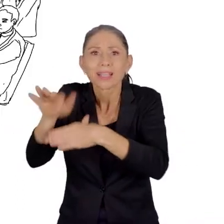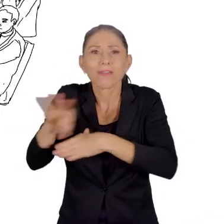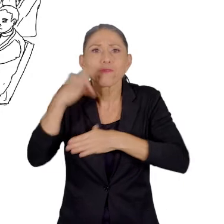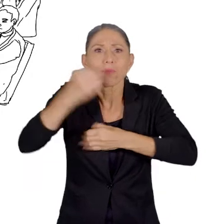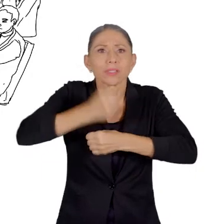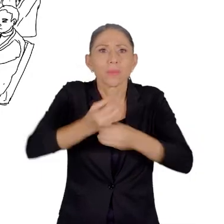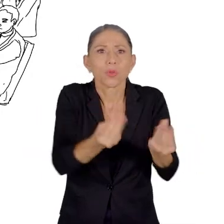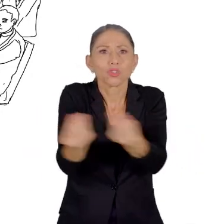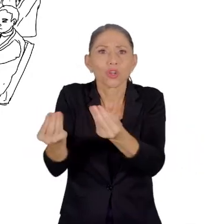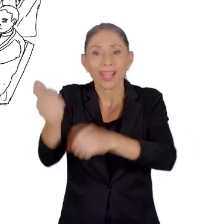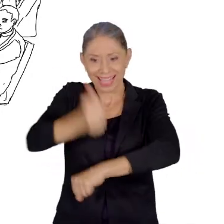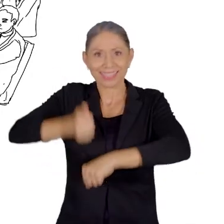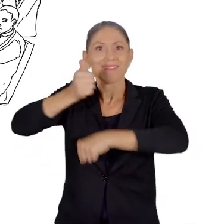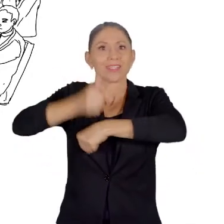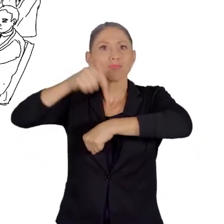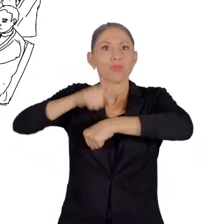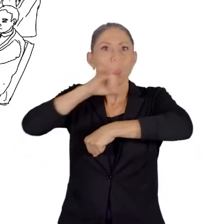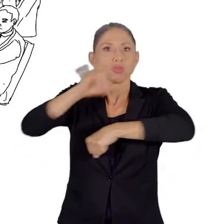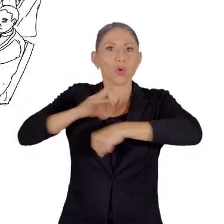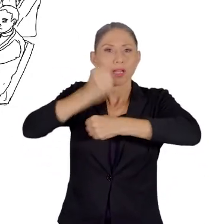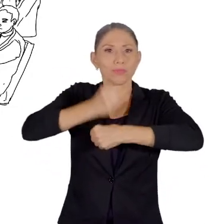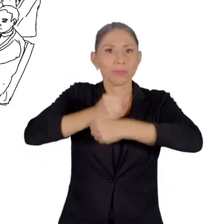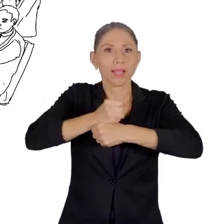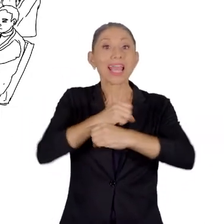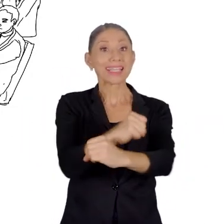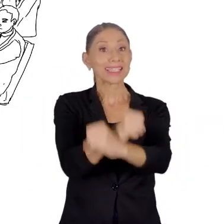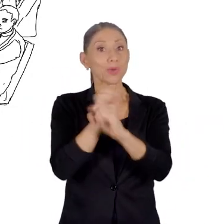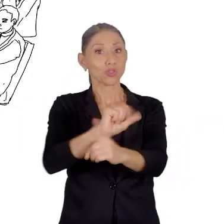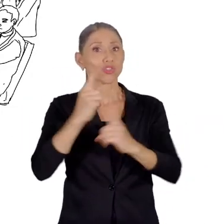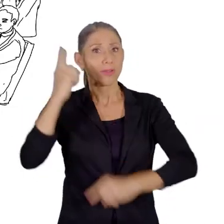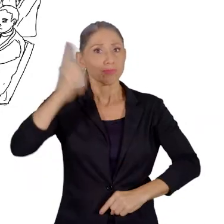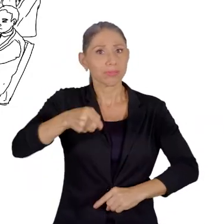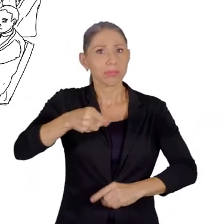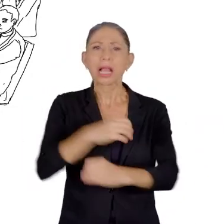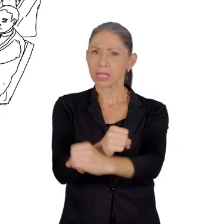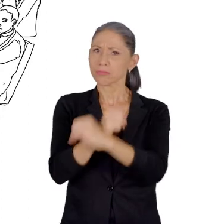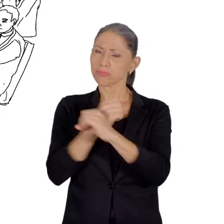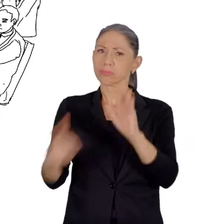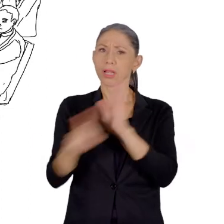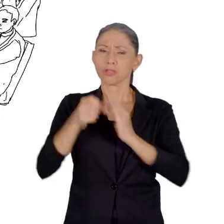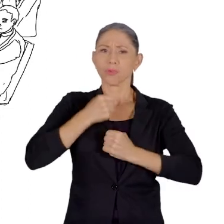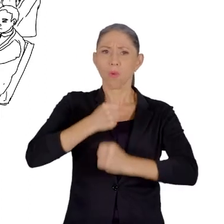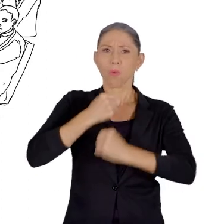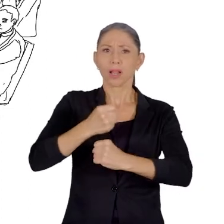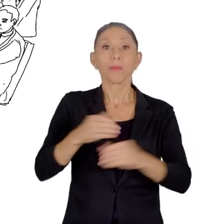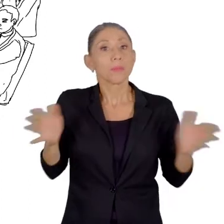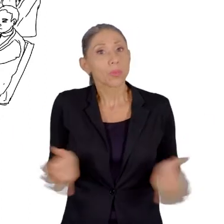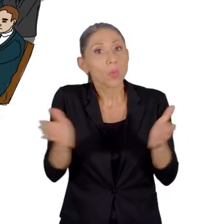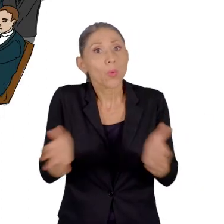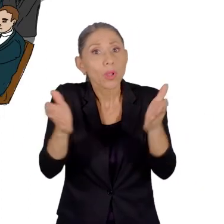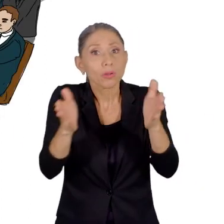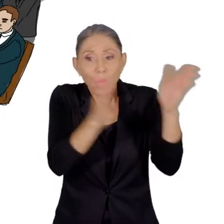jornada de ocho horas, un seguro social obligatorio, garantizar el derecho a huelga, promover la organización